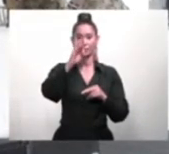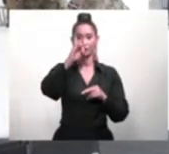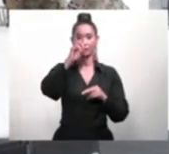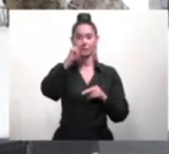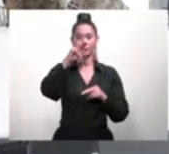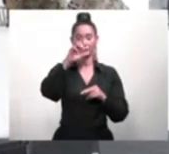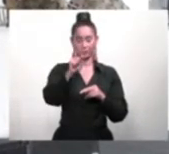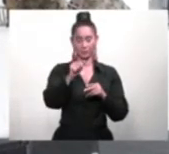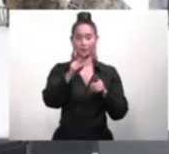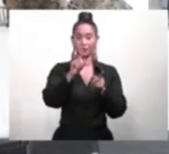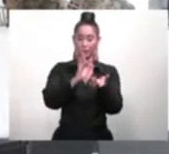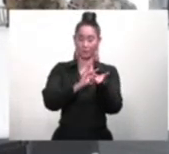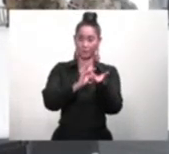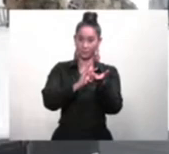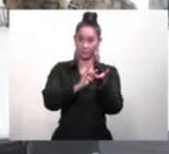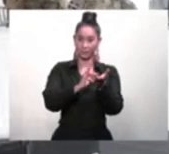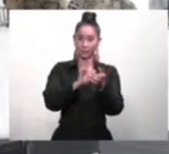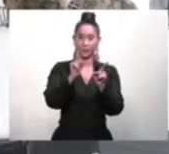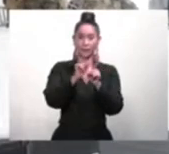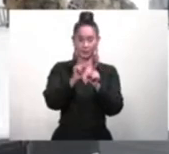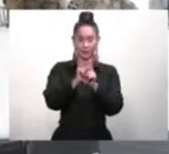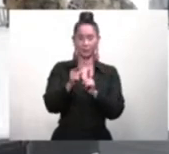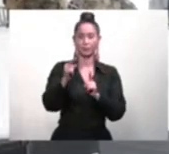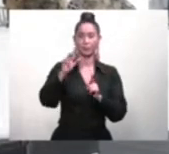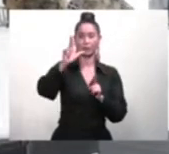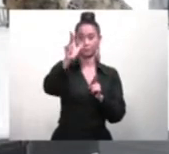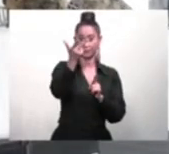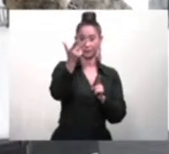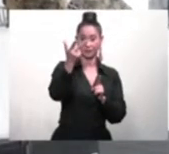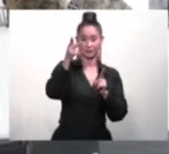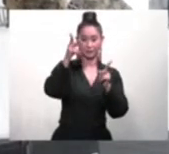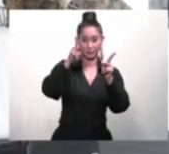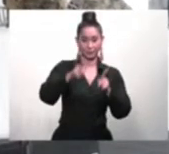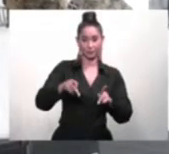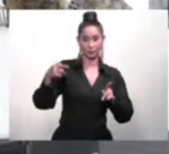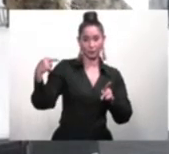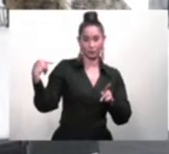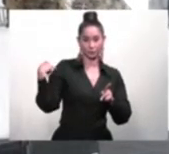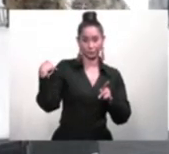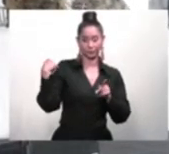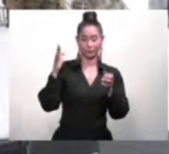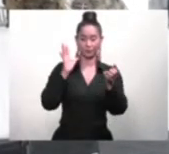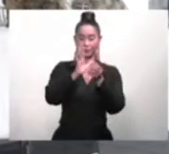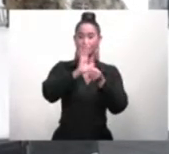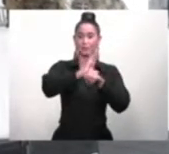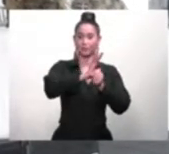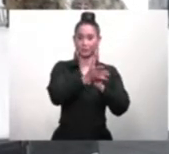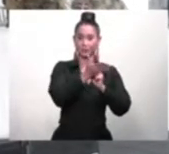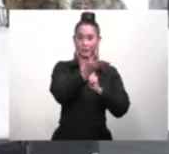del personal de enfermería, quien ha recibido la tercera dosis contra la COVID-19.